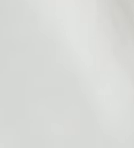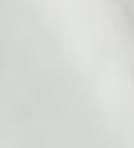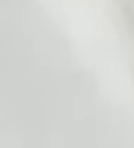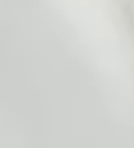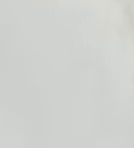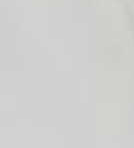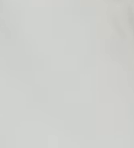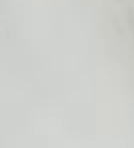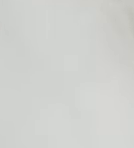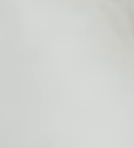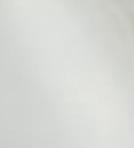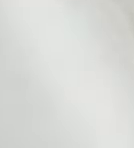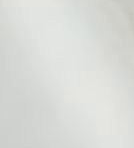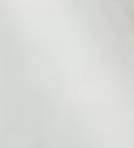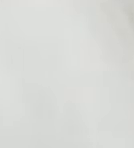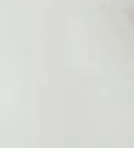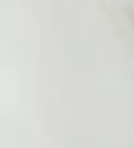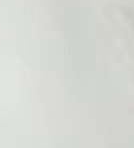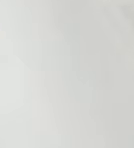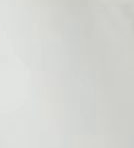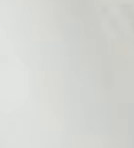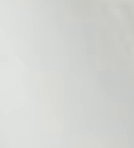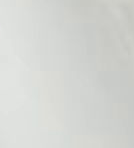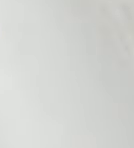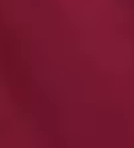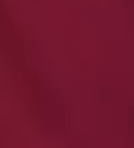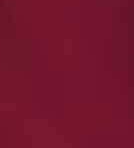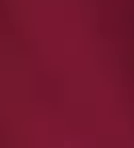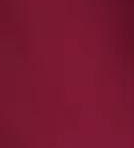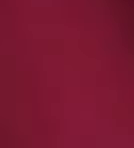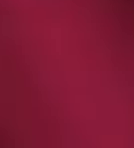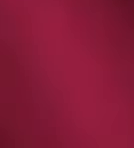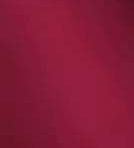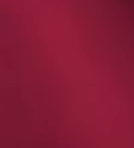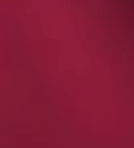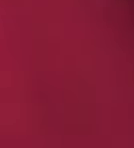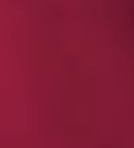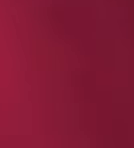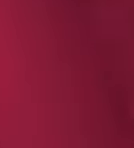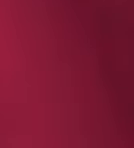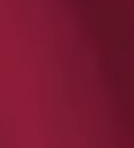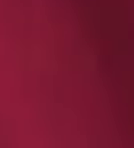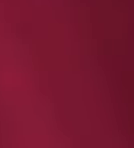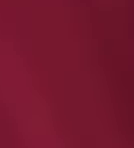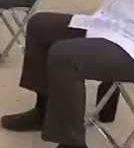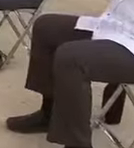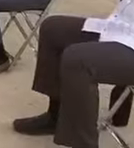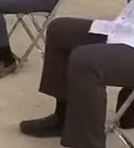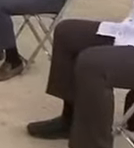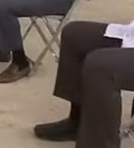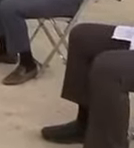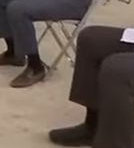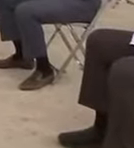Gracias Pemex por el rescate de la soberanía. Gobierno de México